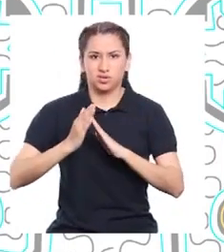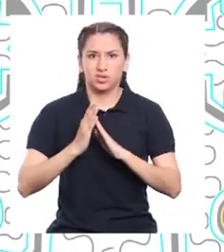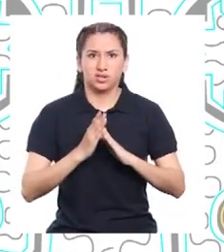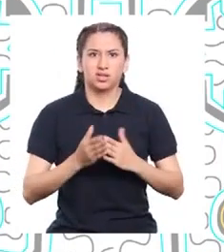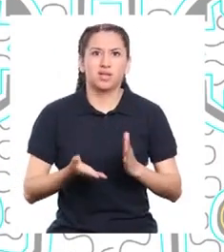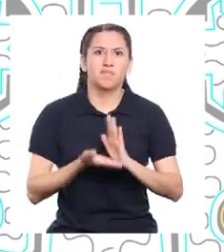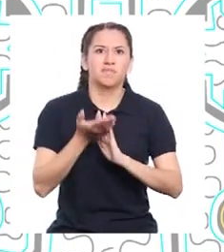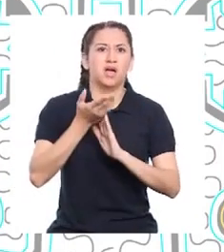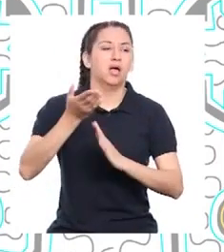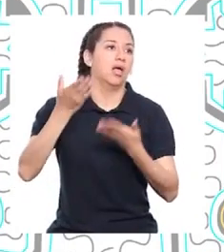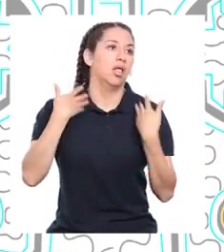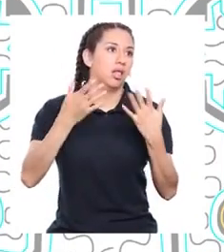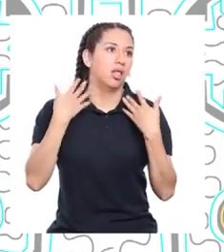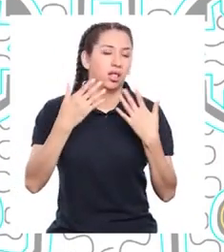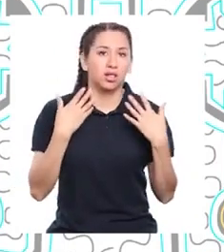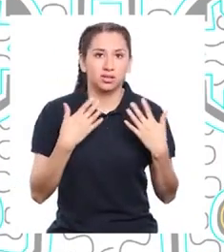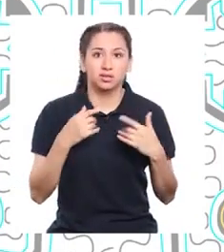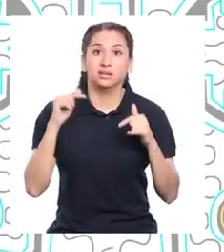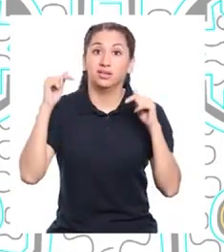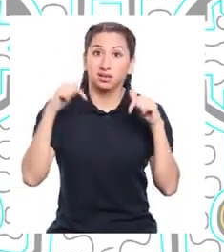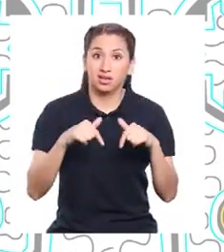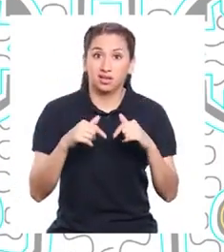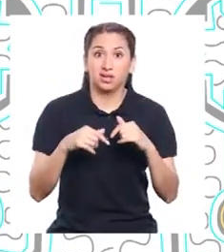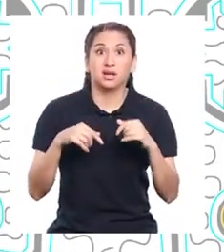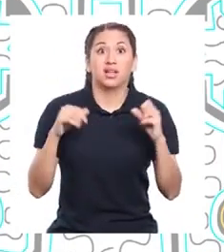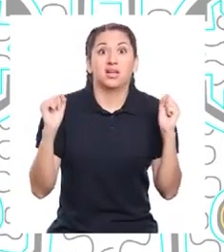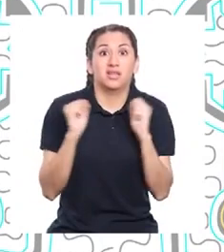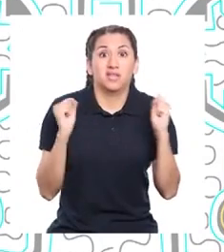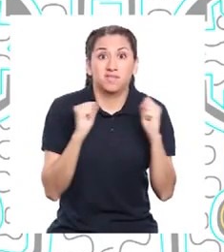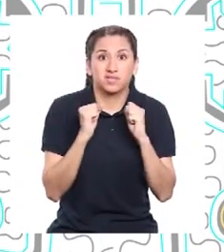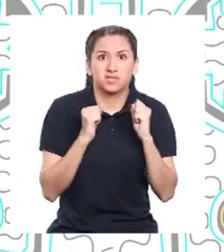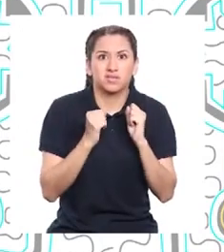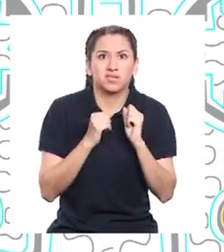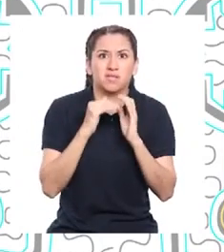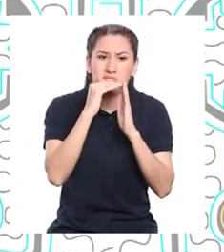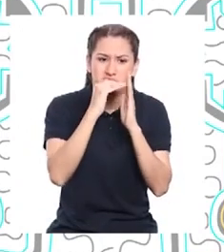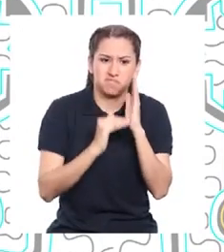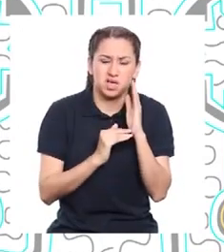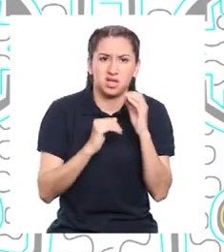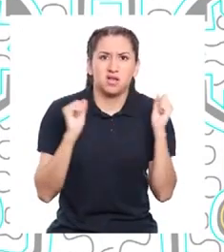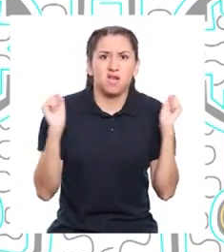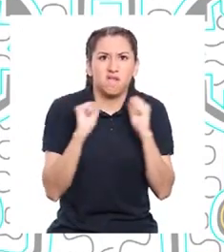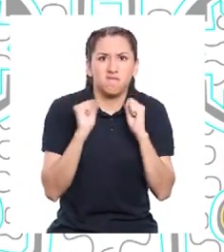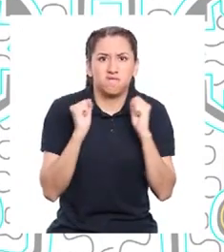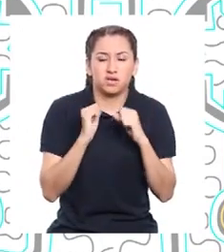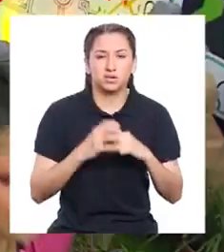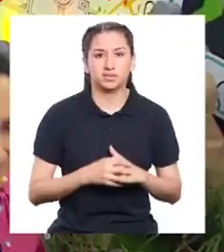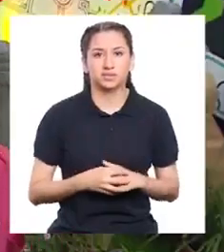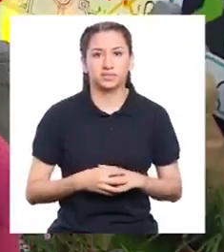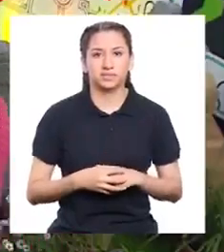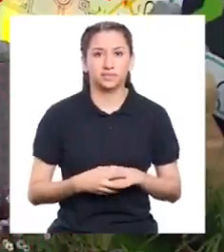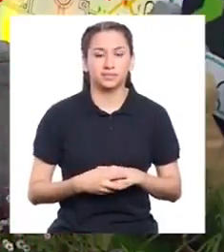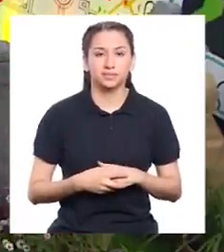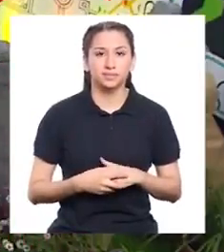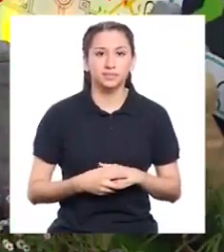hace más calor. Sí, y aquí los inviernos son cada vez menos fríos.